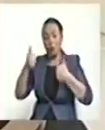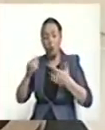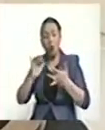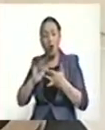gracias.